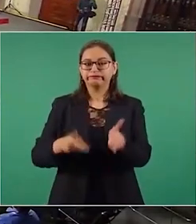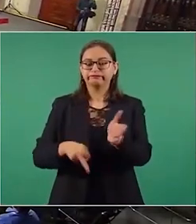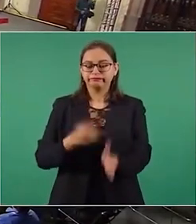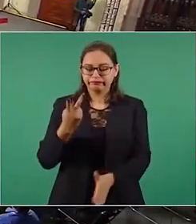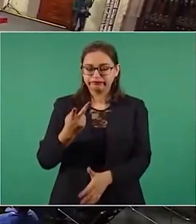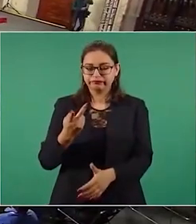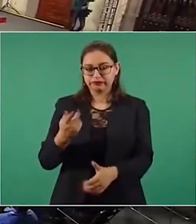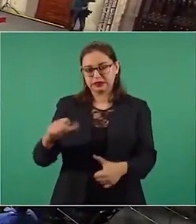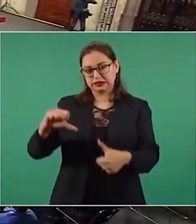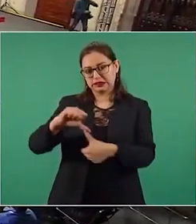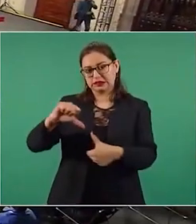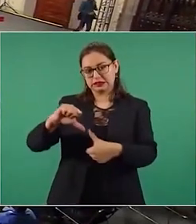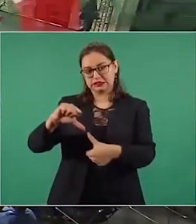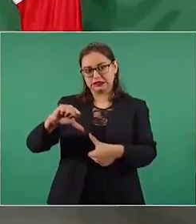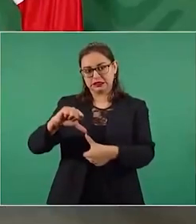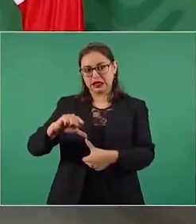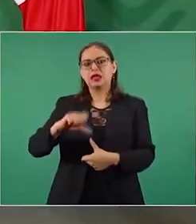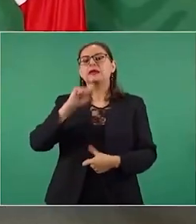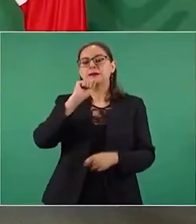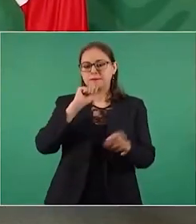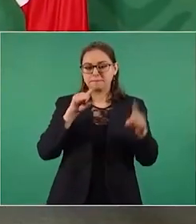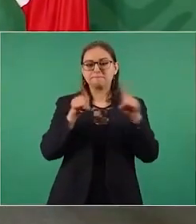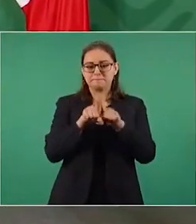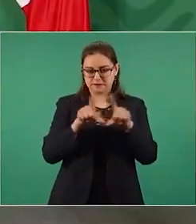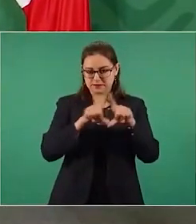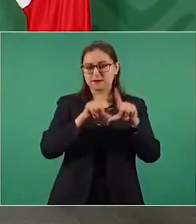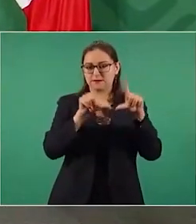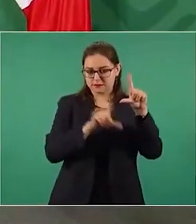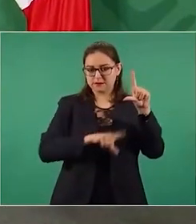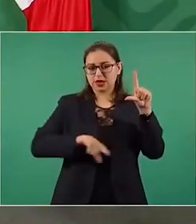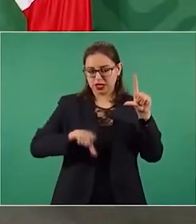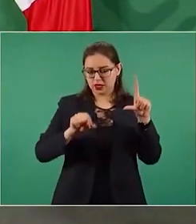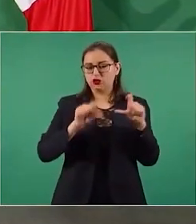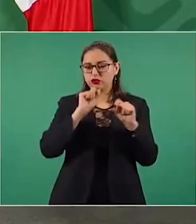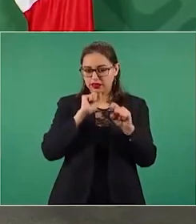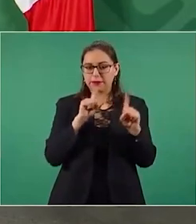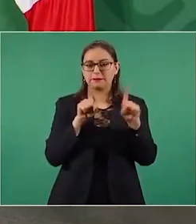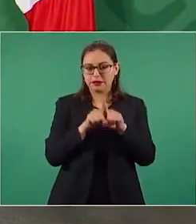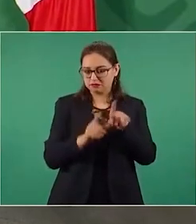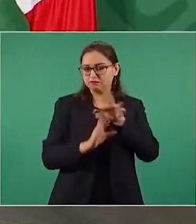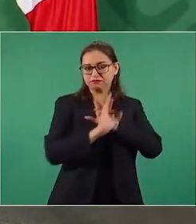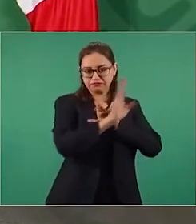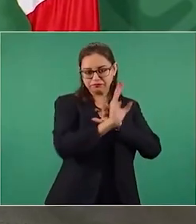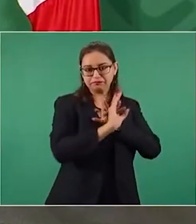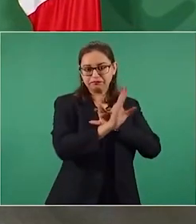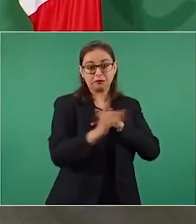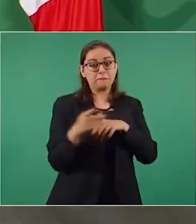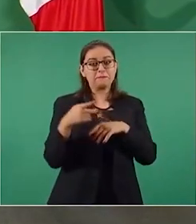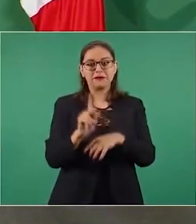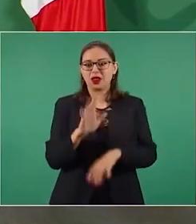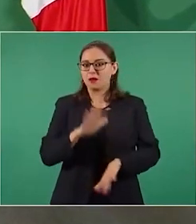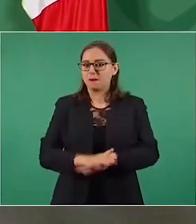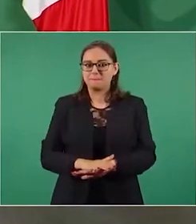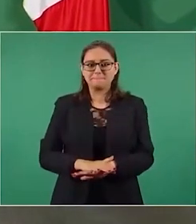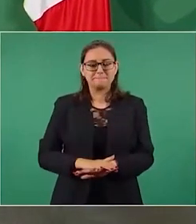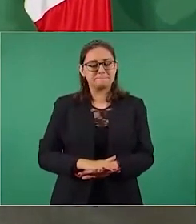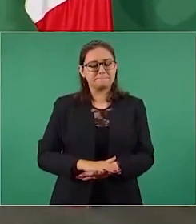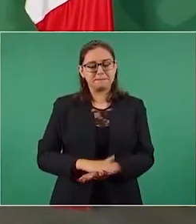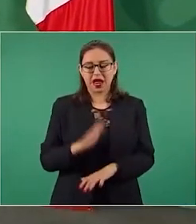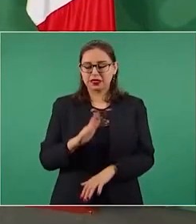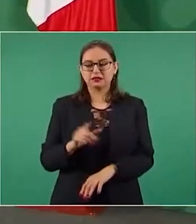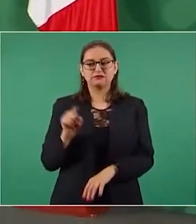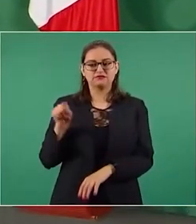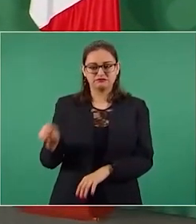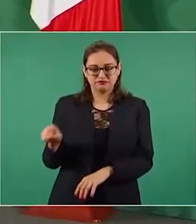de México. Pero en los últimos tiempos ha bajado